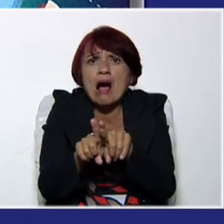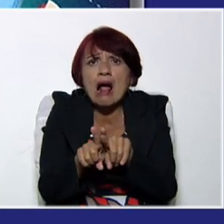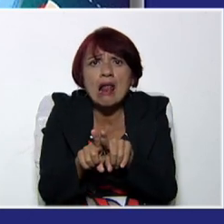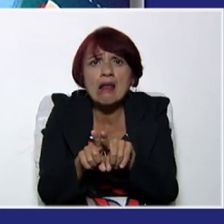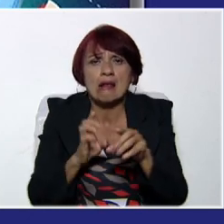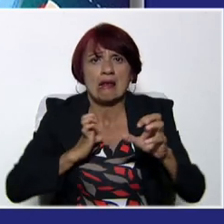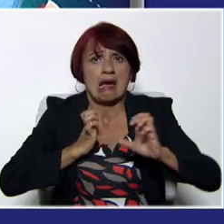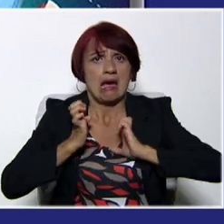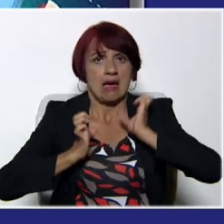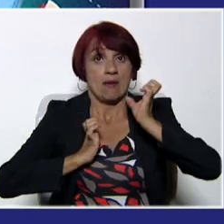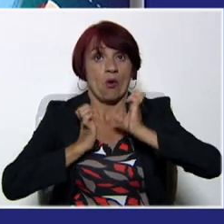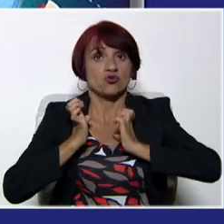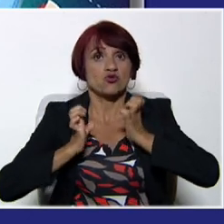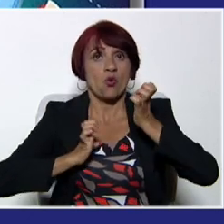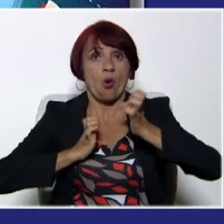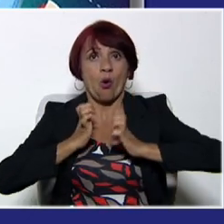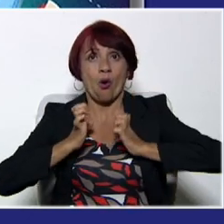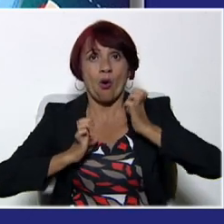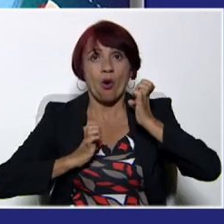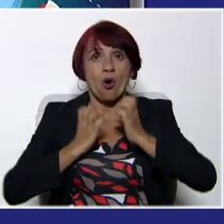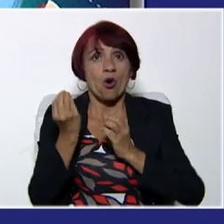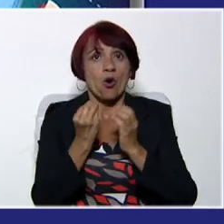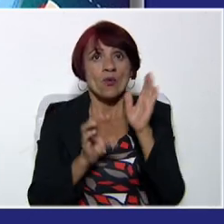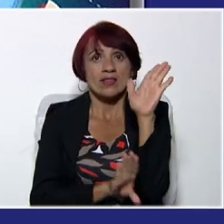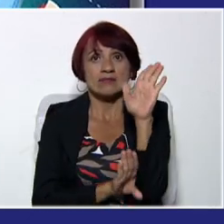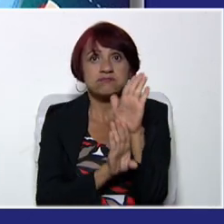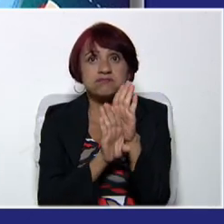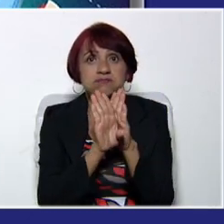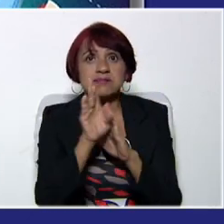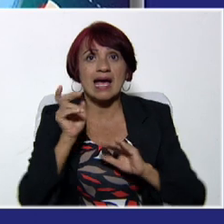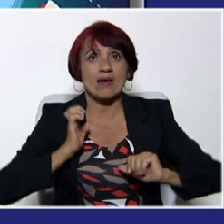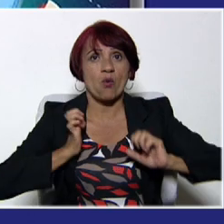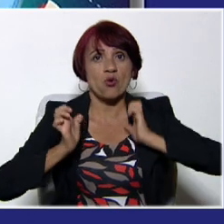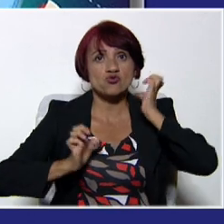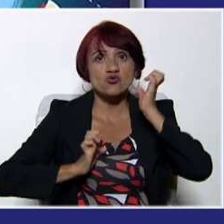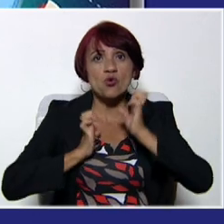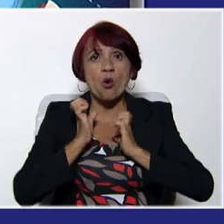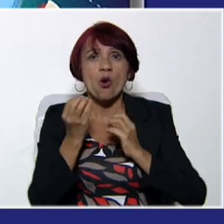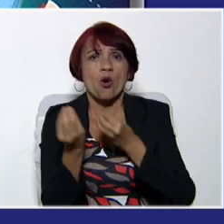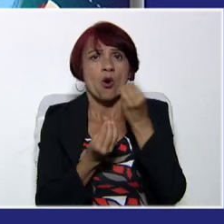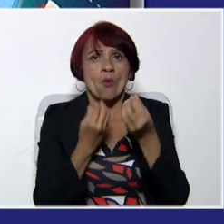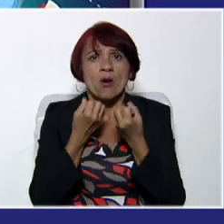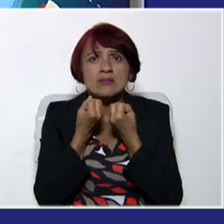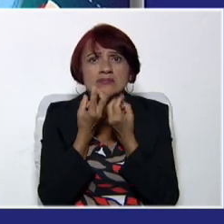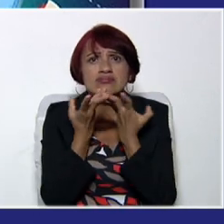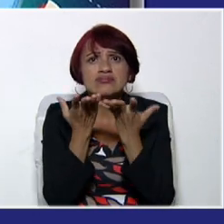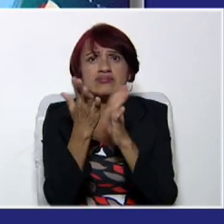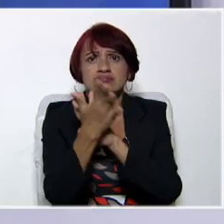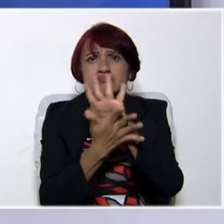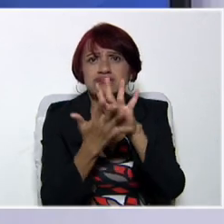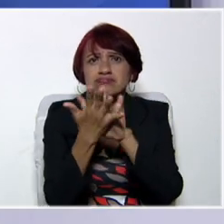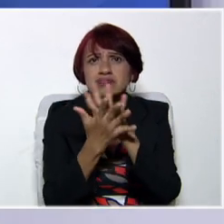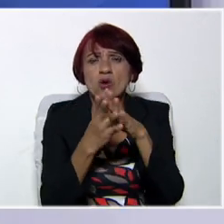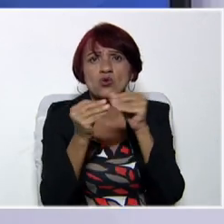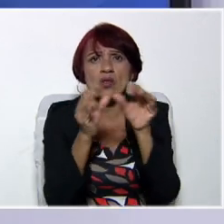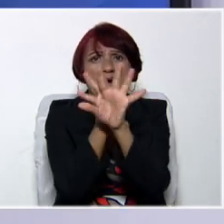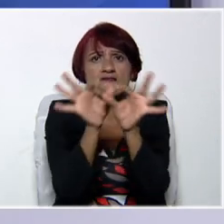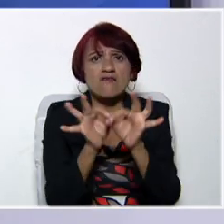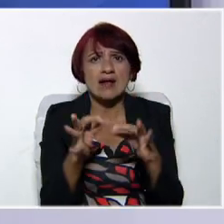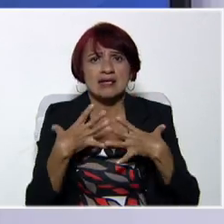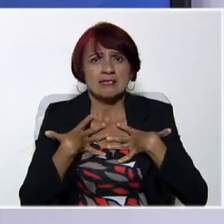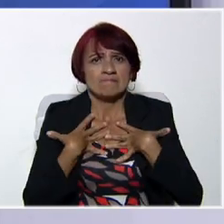emociones, muy importante, cómo nosotros desarrollamos nuestras emociones, cómo expresamos nuestras emociones de manera